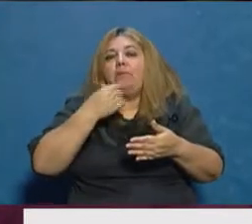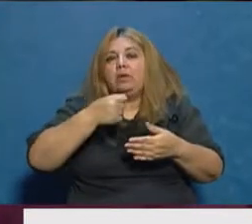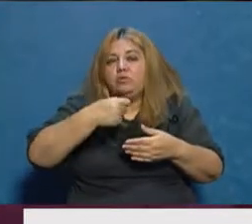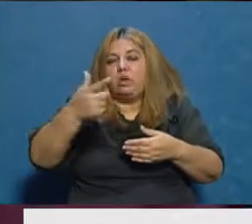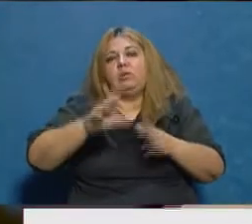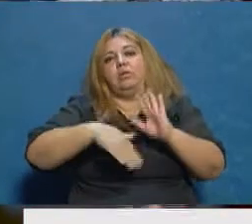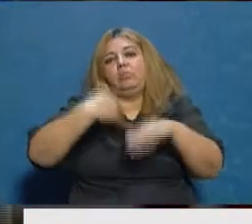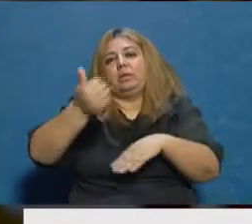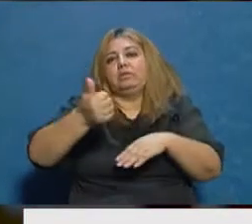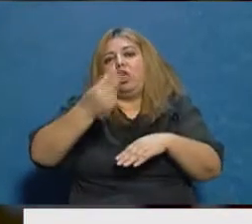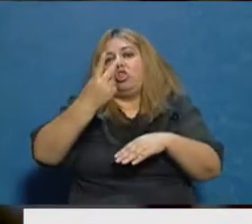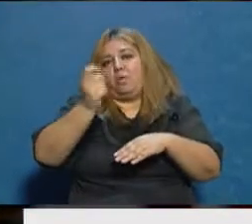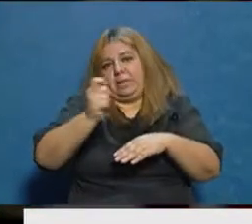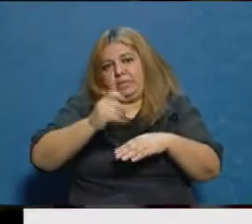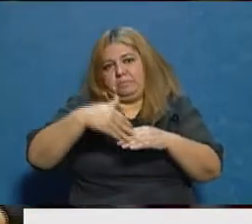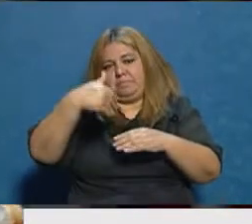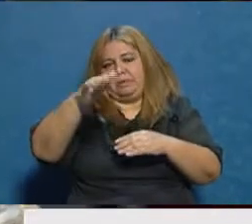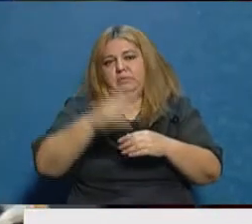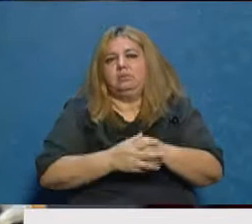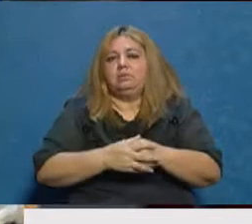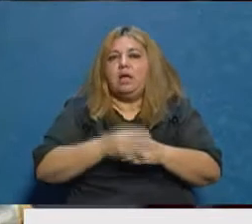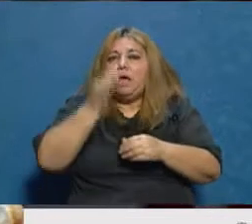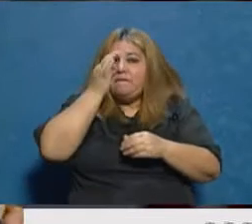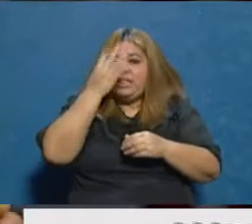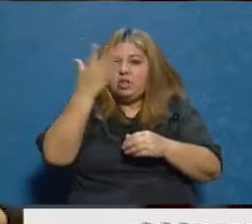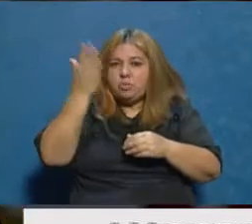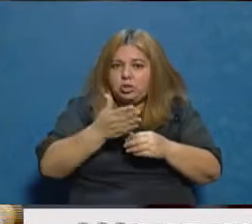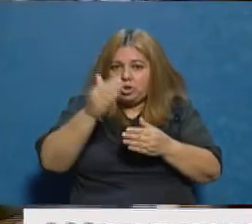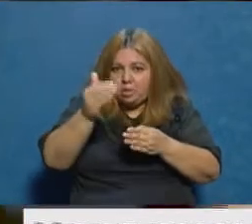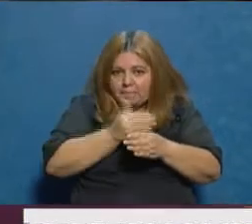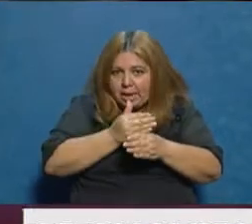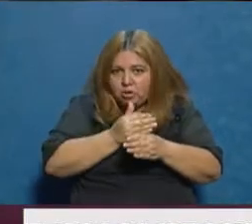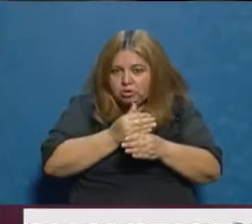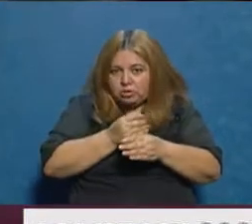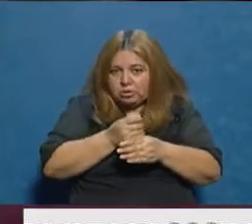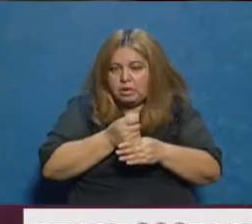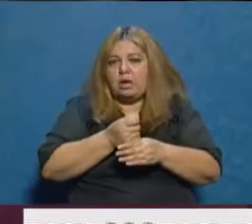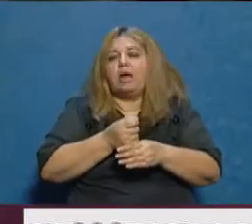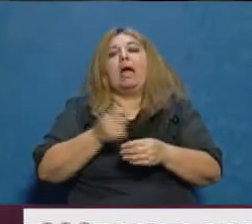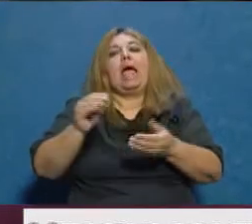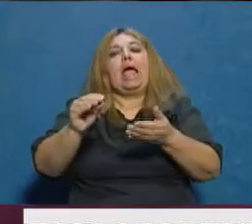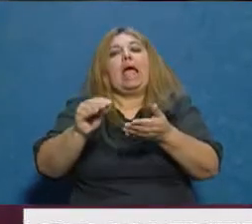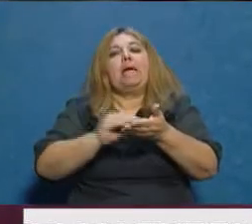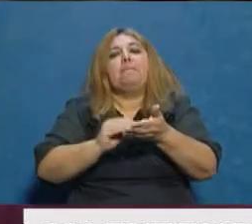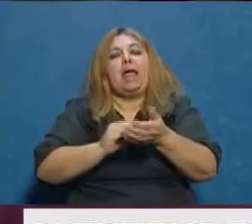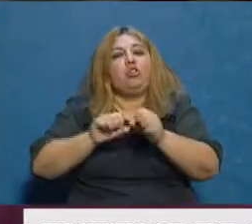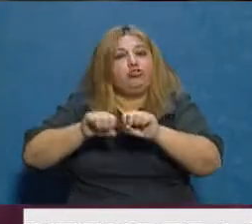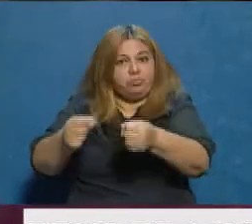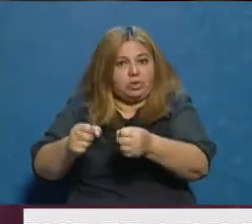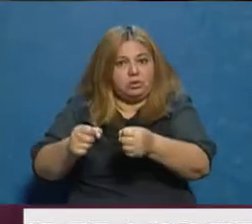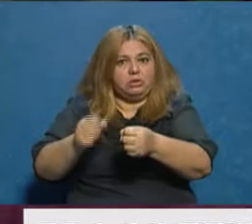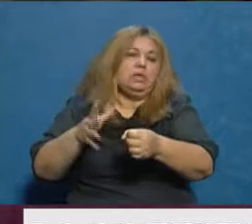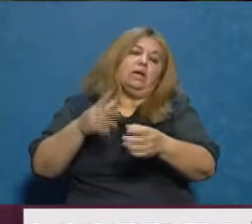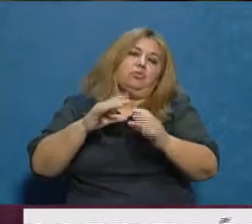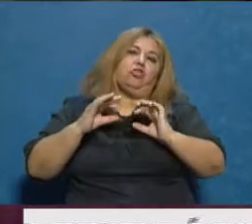60 días. 25% menos del sueldo de los empleados suspendidos. De los empleados suspendidos, licenciados,